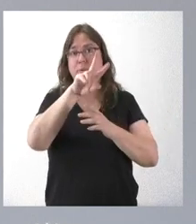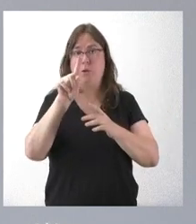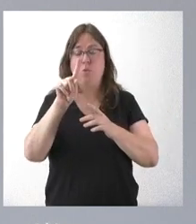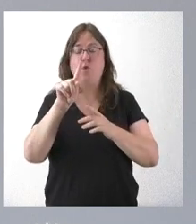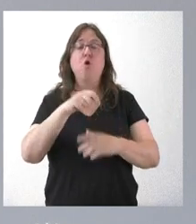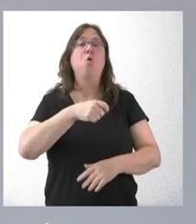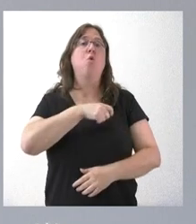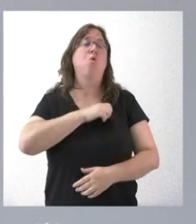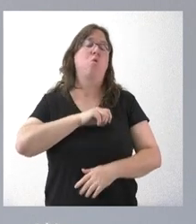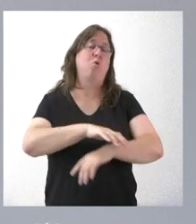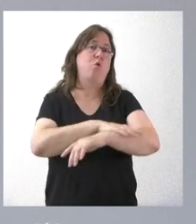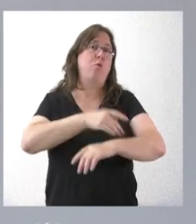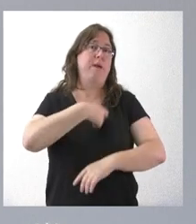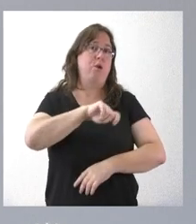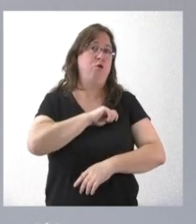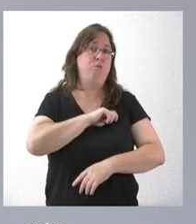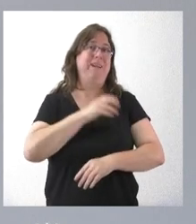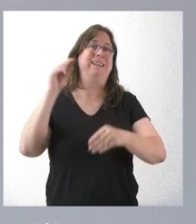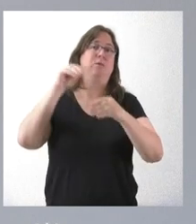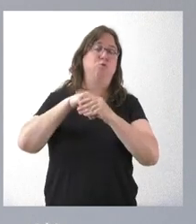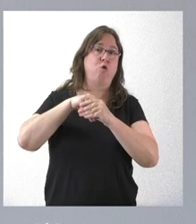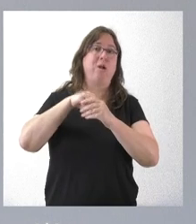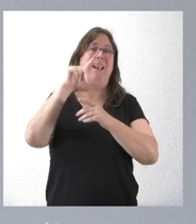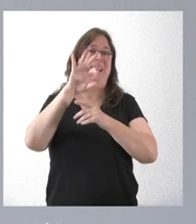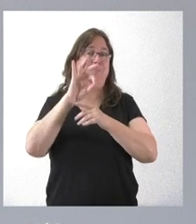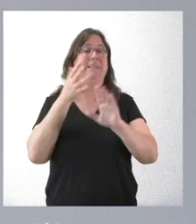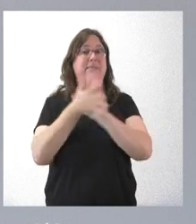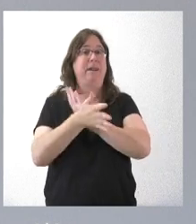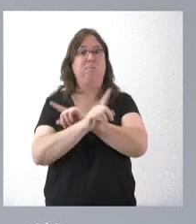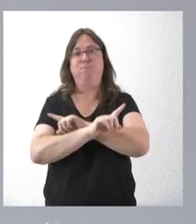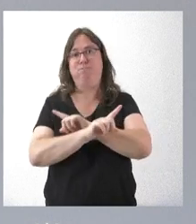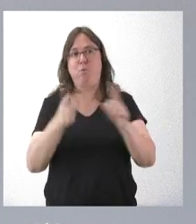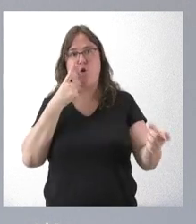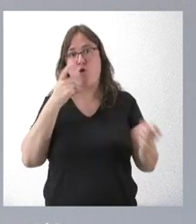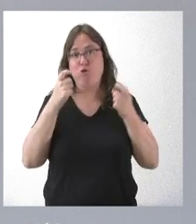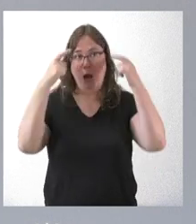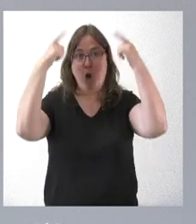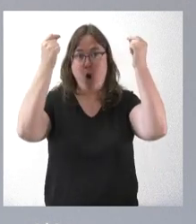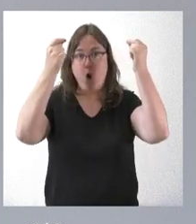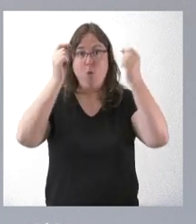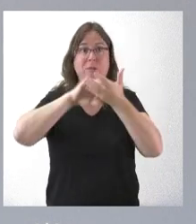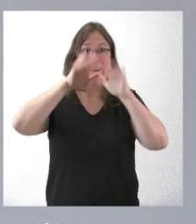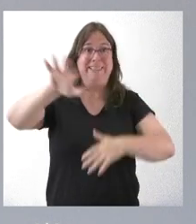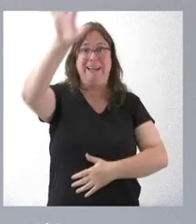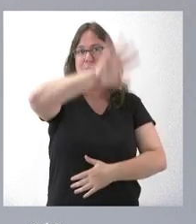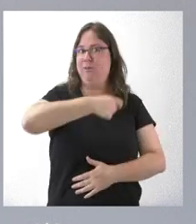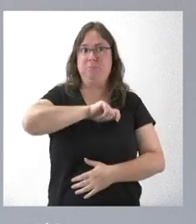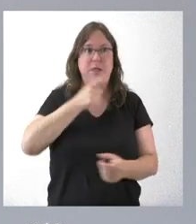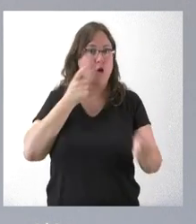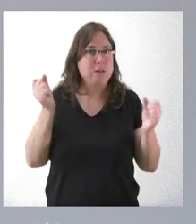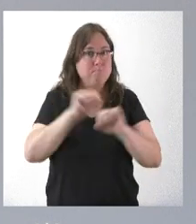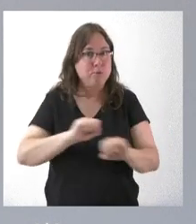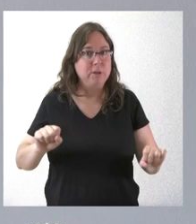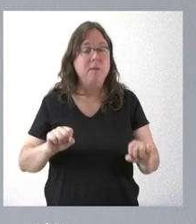España decretó su inclusión en el LESPER y, por tanto, impidió la gestión y el control de la especie en toda Castellón y en toda España, y ese